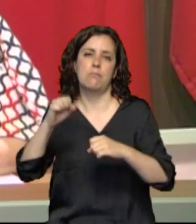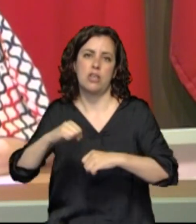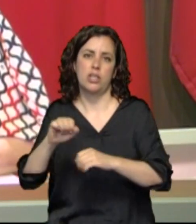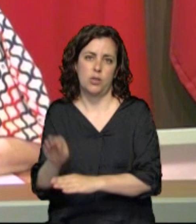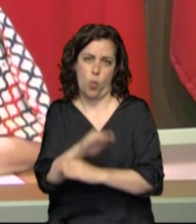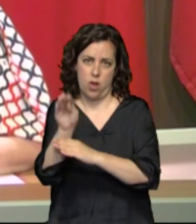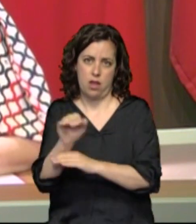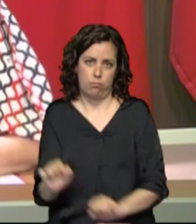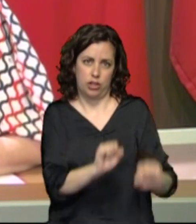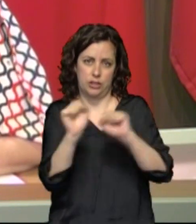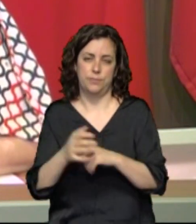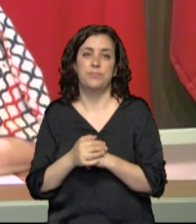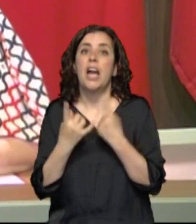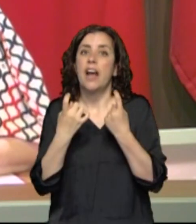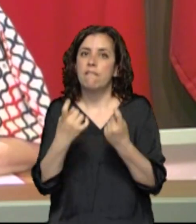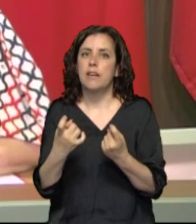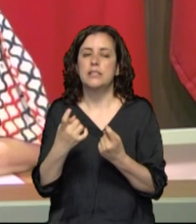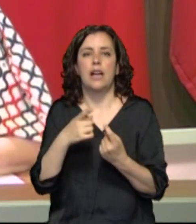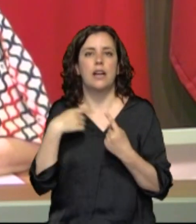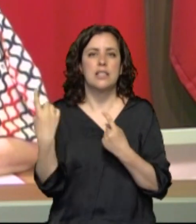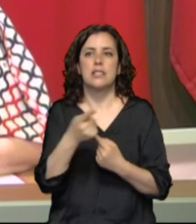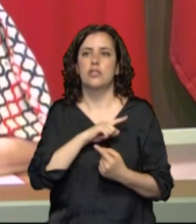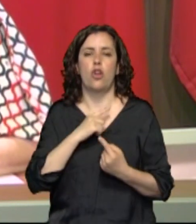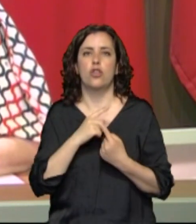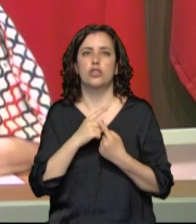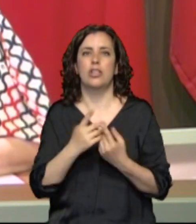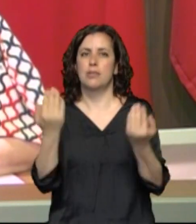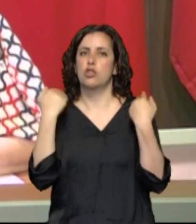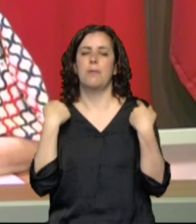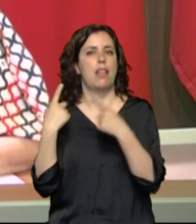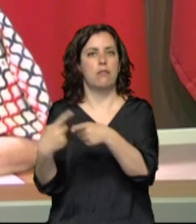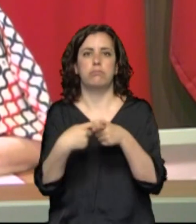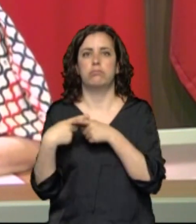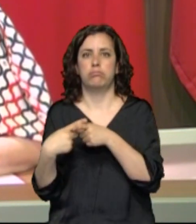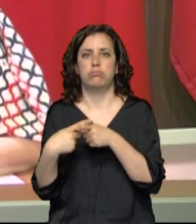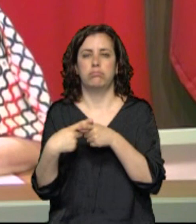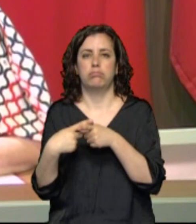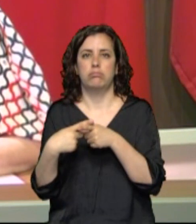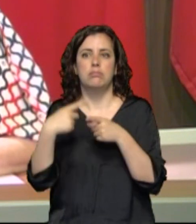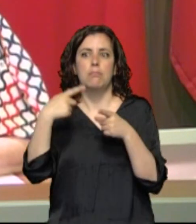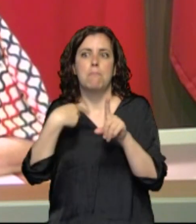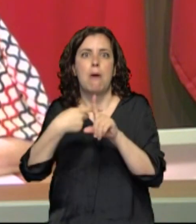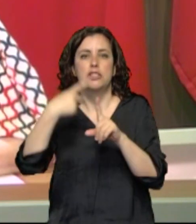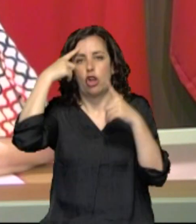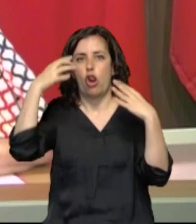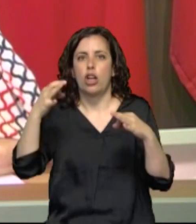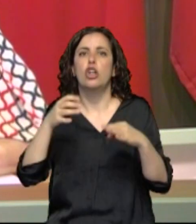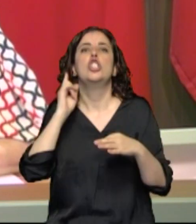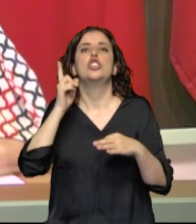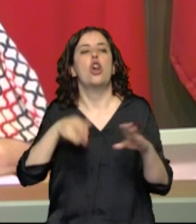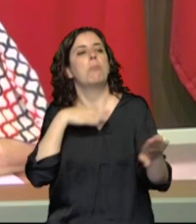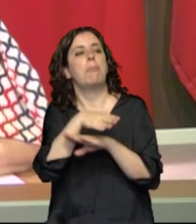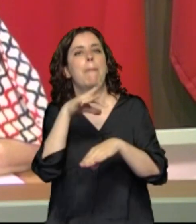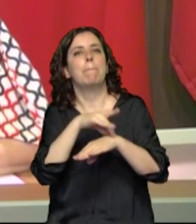esa demostración de corresponsabilidad y de sentido común, no solo cuando se va al centro de salud, también cuando se acude